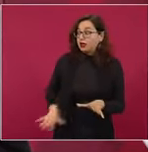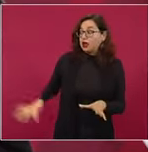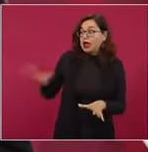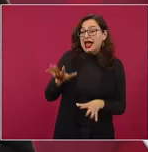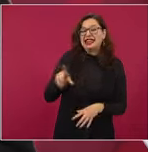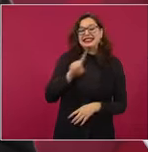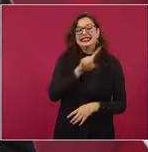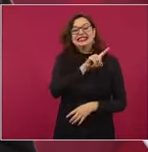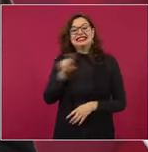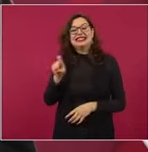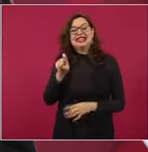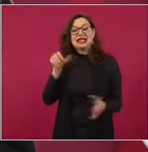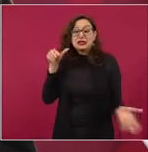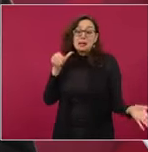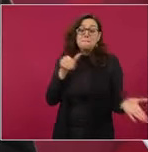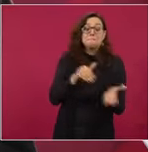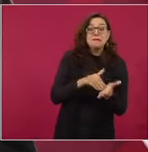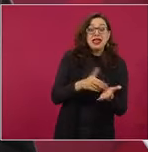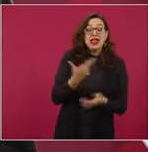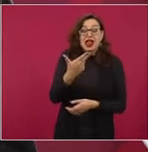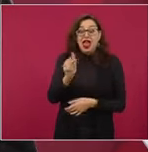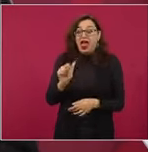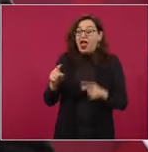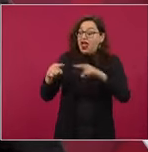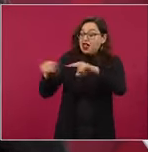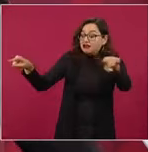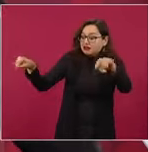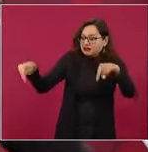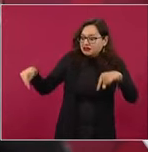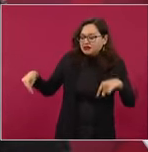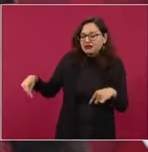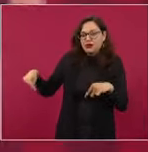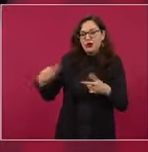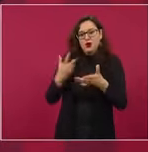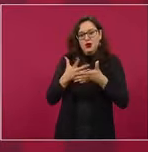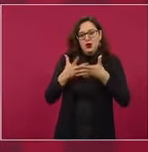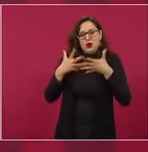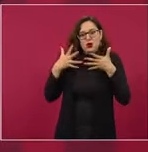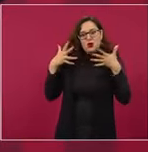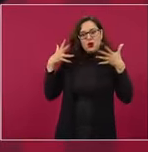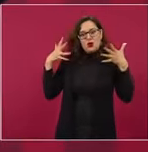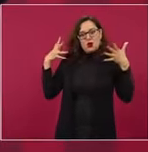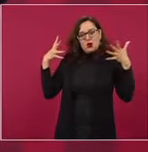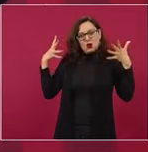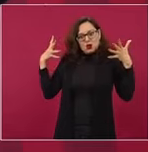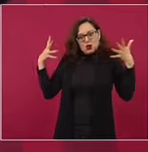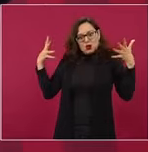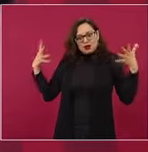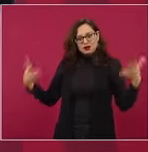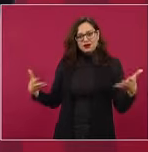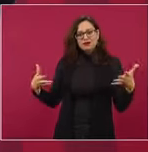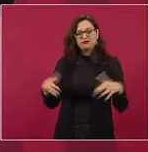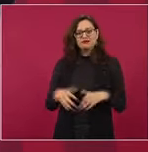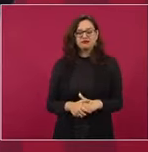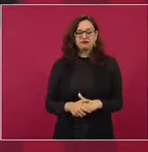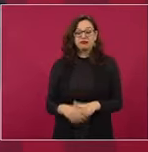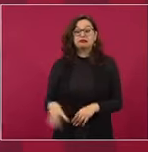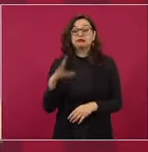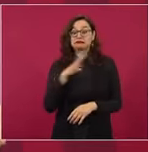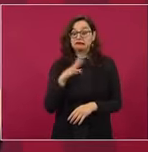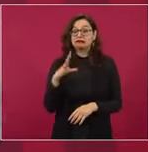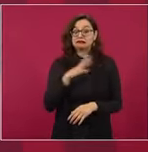imagínense cuánto tramo hay